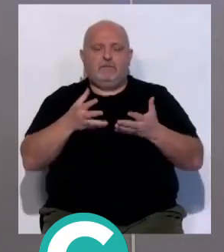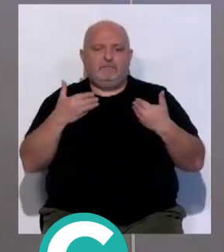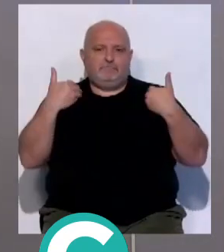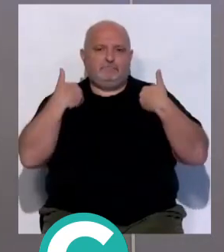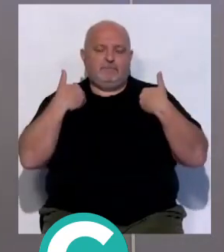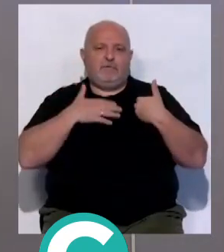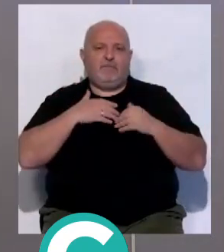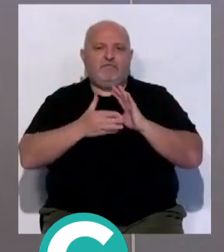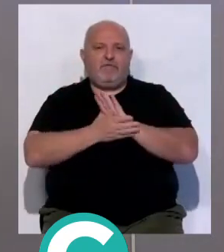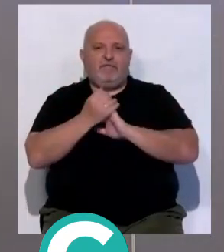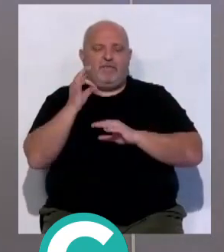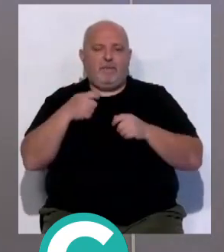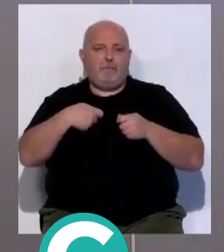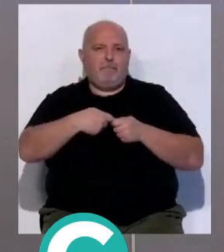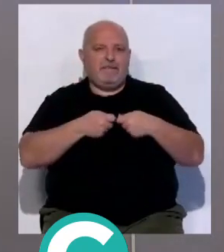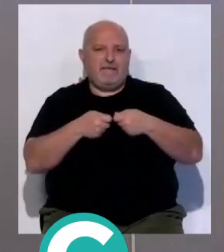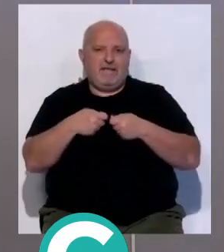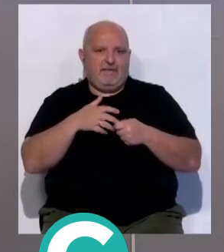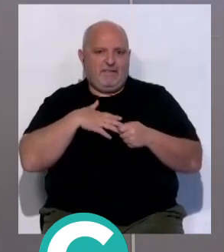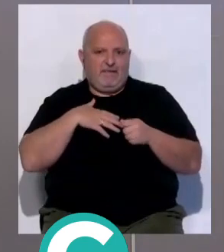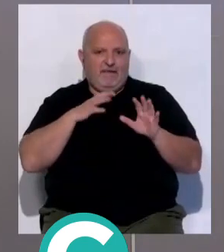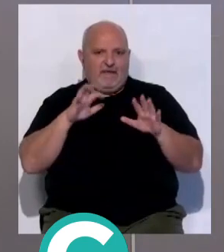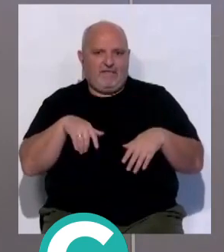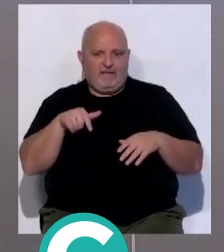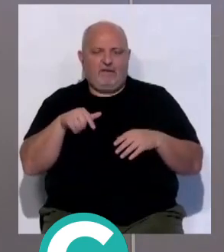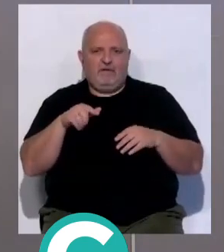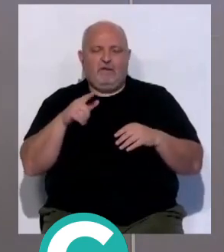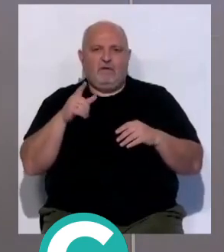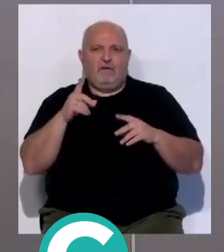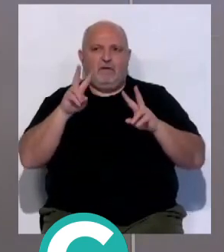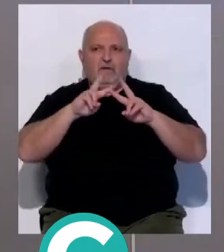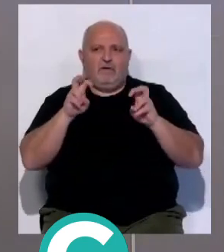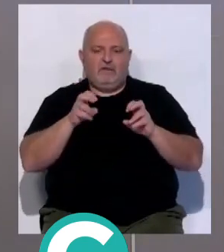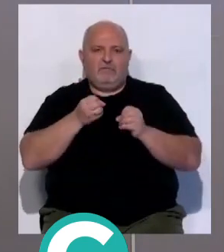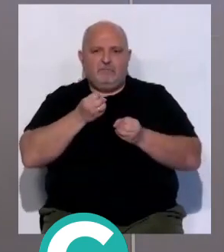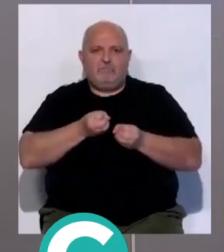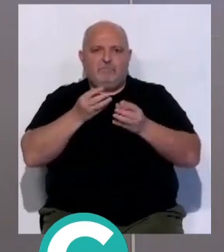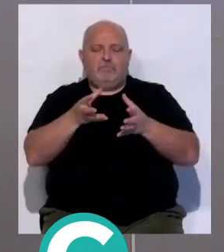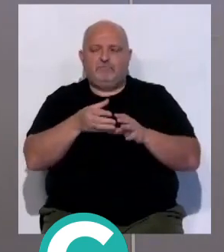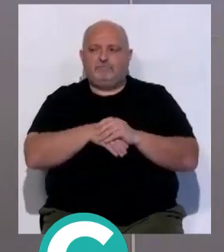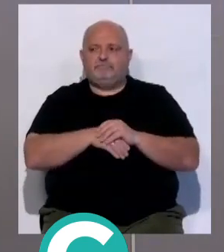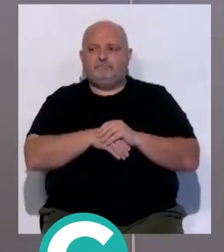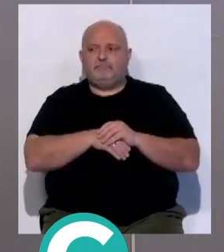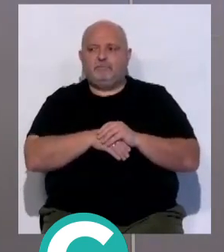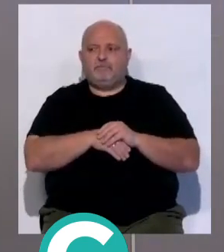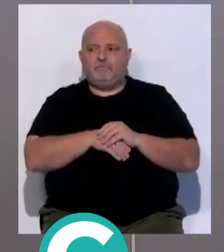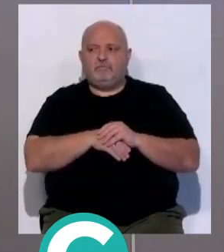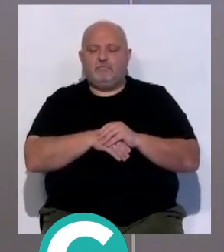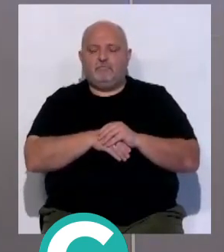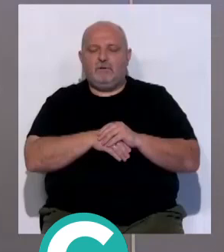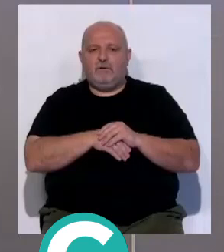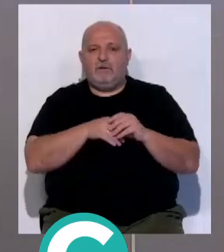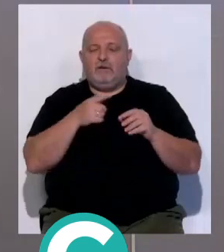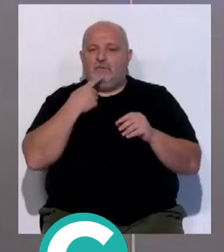de la Federación de Peñas Cadistas, va haber un tifus, ahora entraremos en esa materia, pero antes lo que